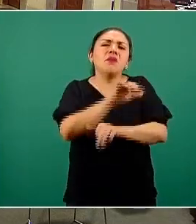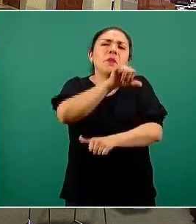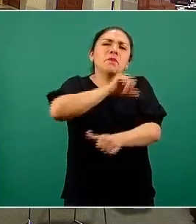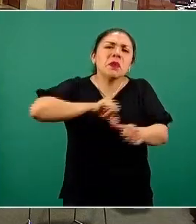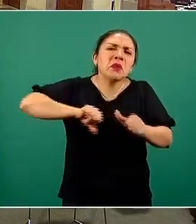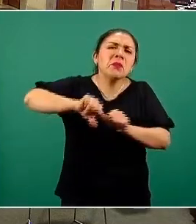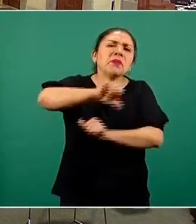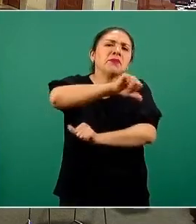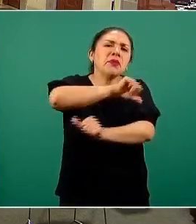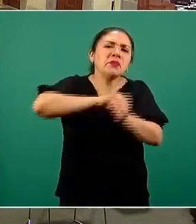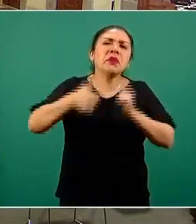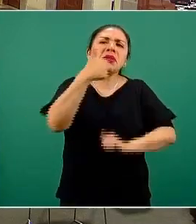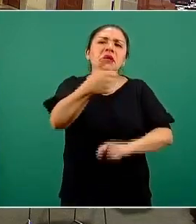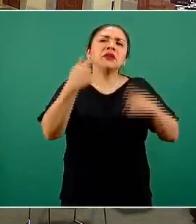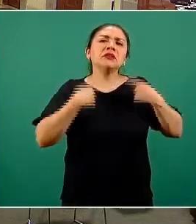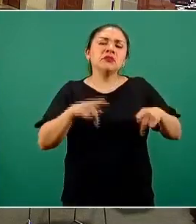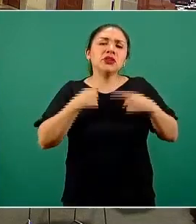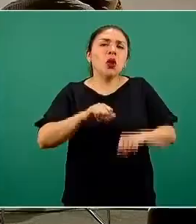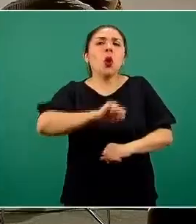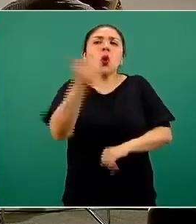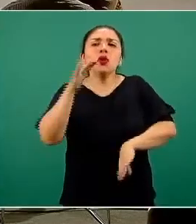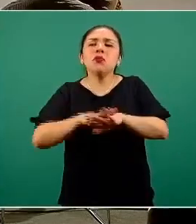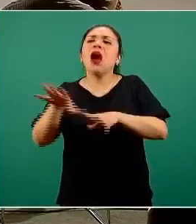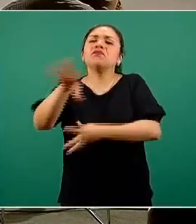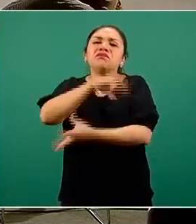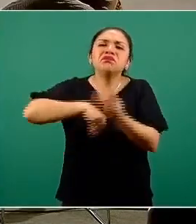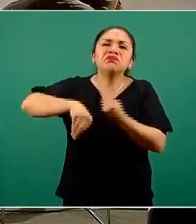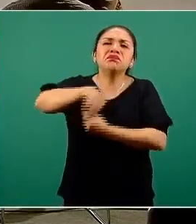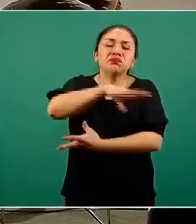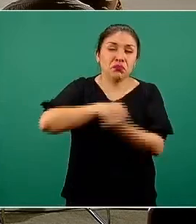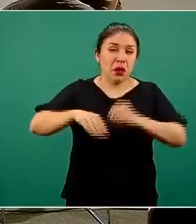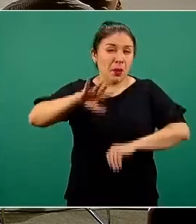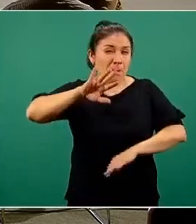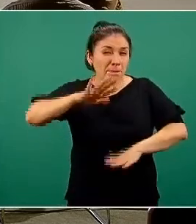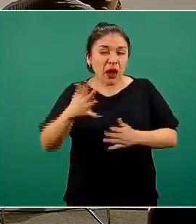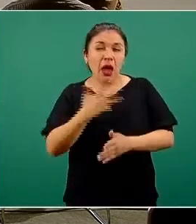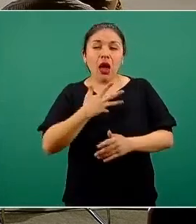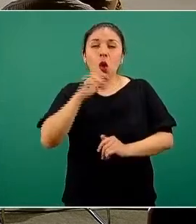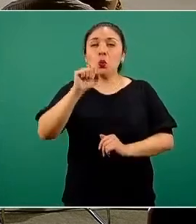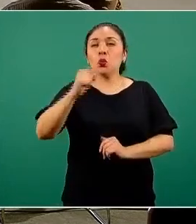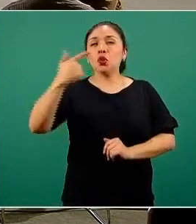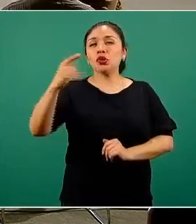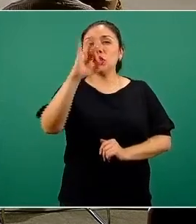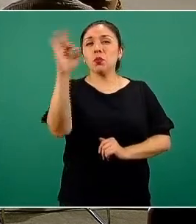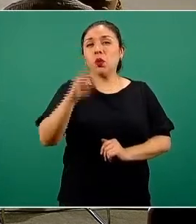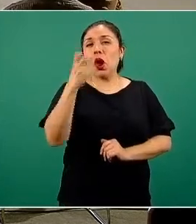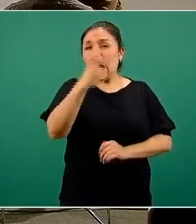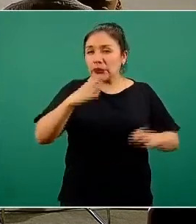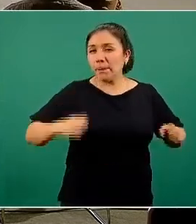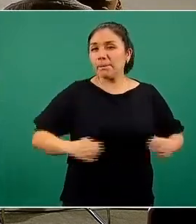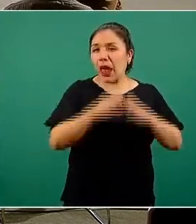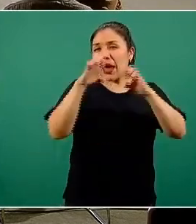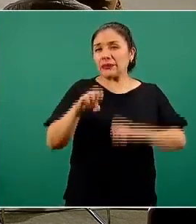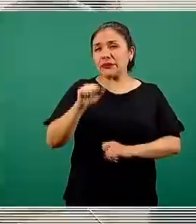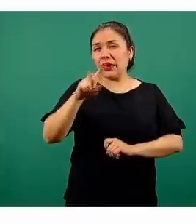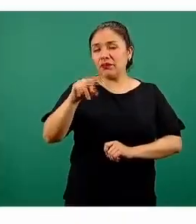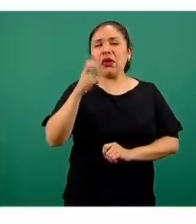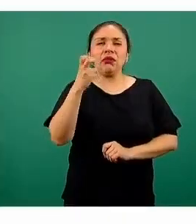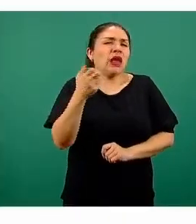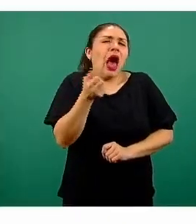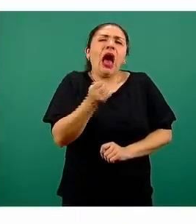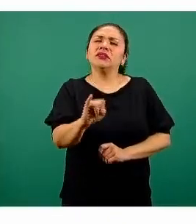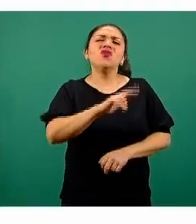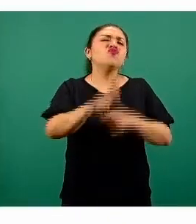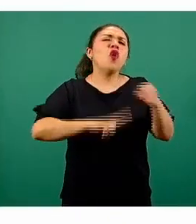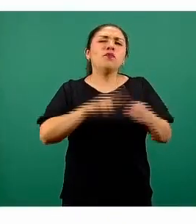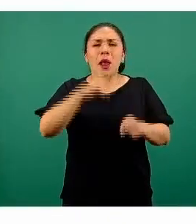egresan y otras pudieran hospitalizarse. En promedio tenemos 0.7% de estos eventos y es lo esperable para